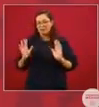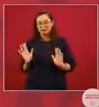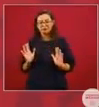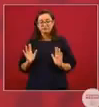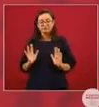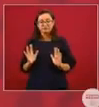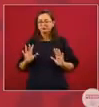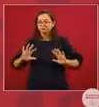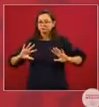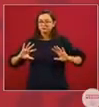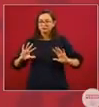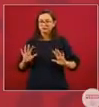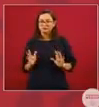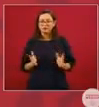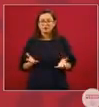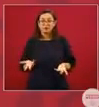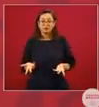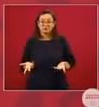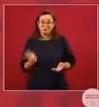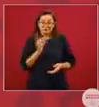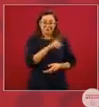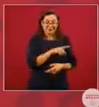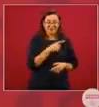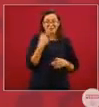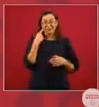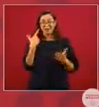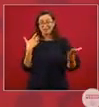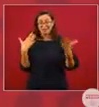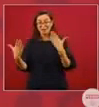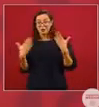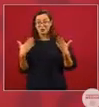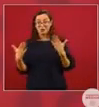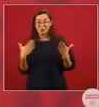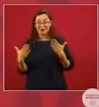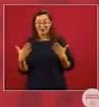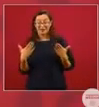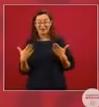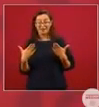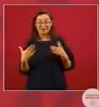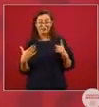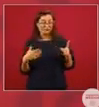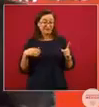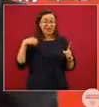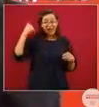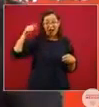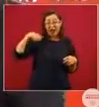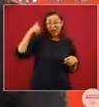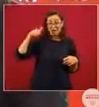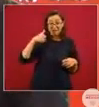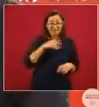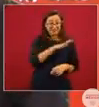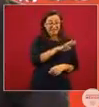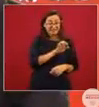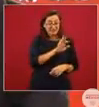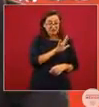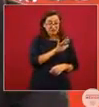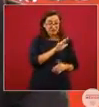es 555 mil,